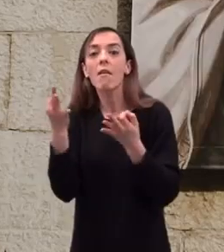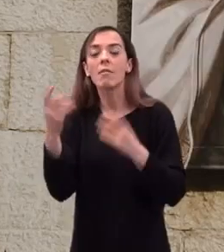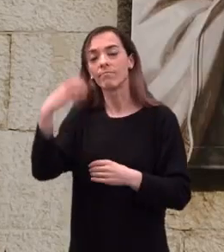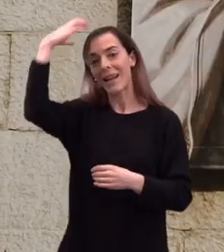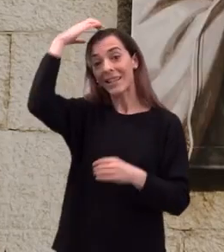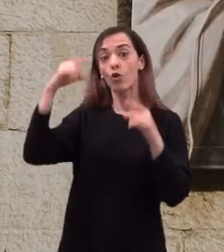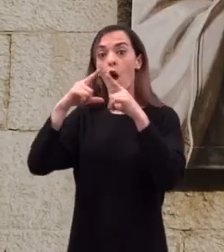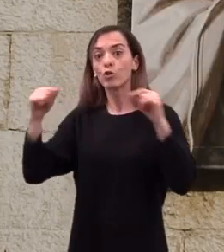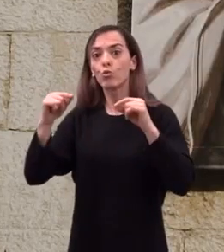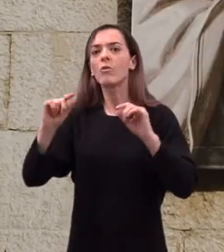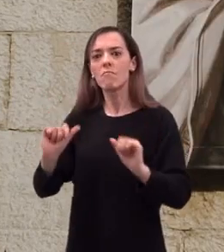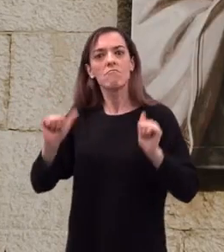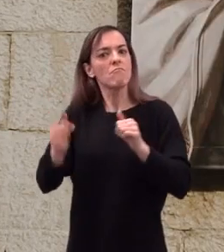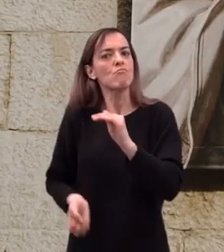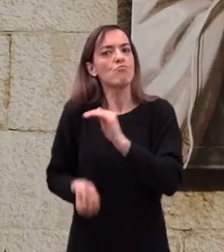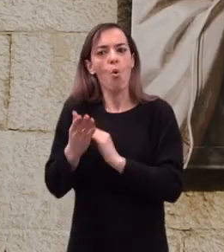reino asturiano.